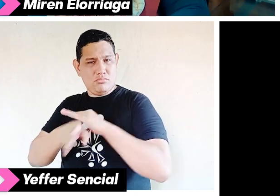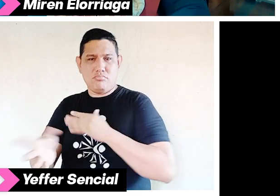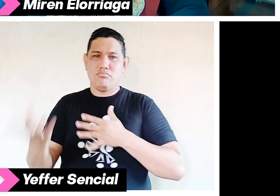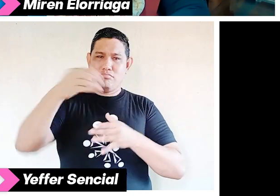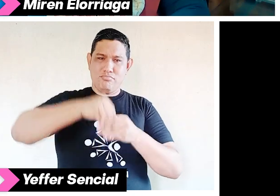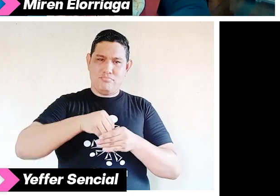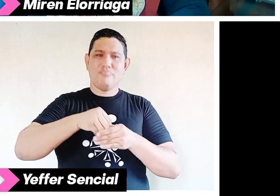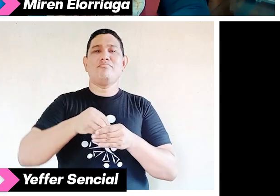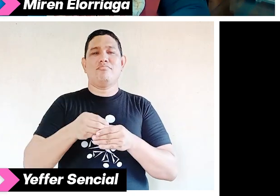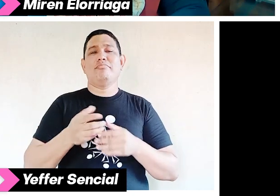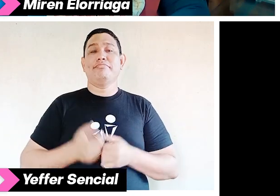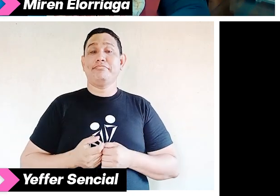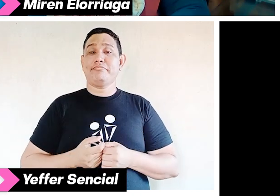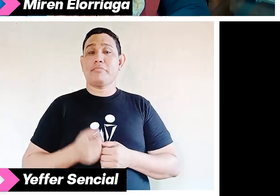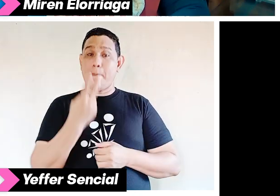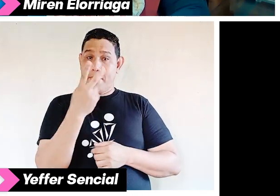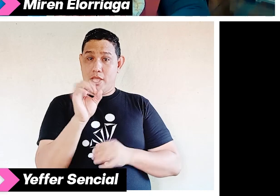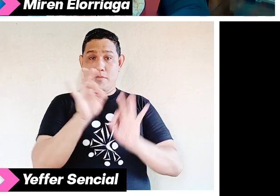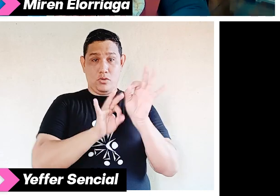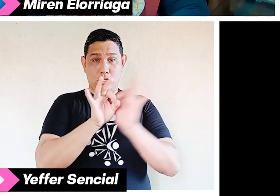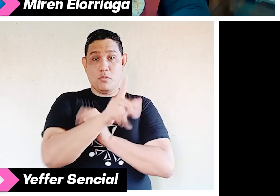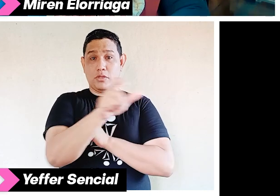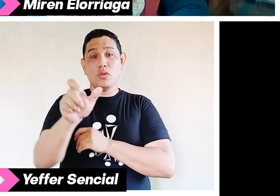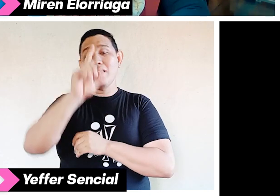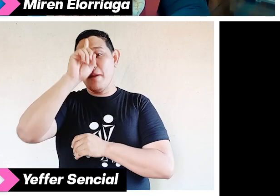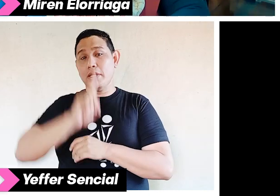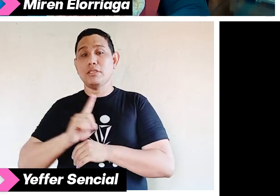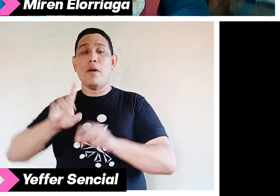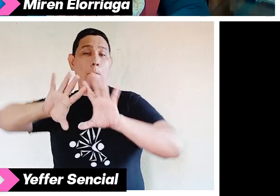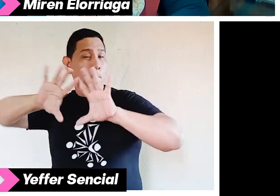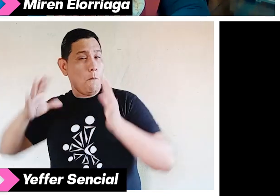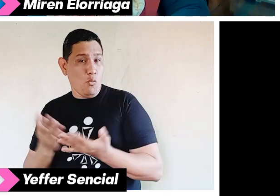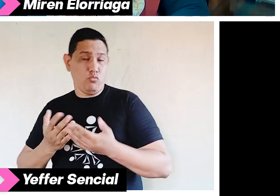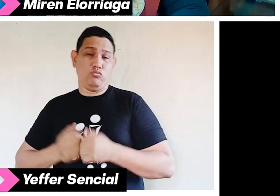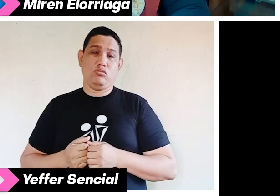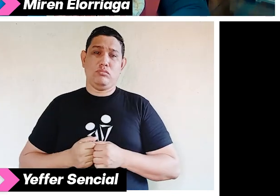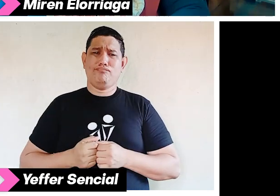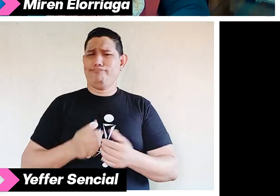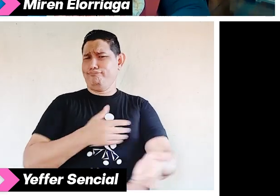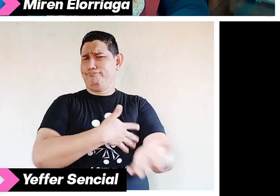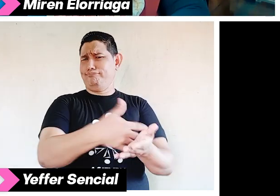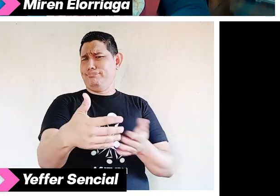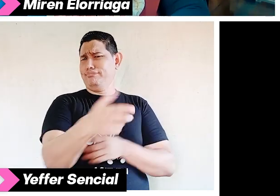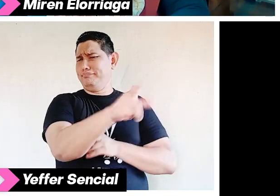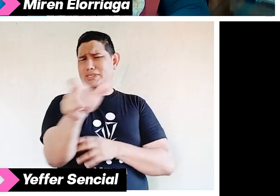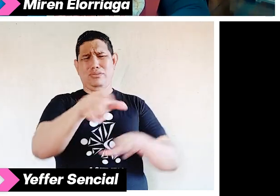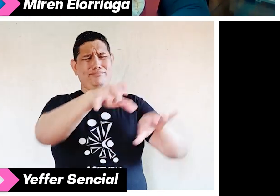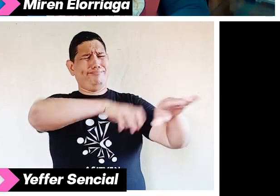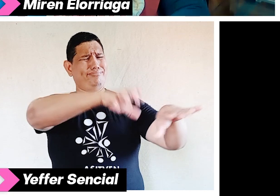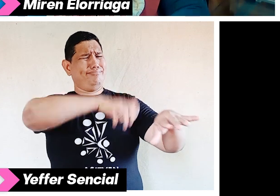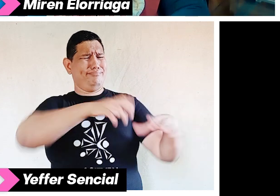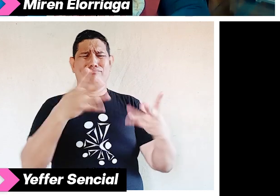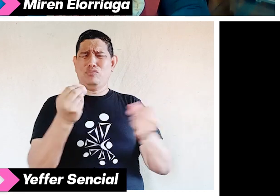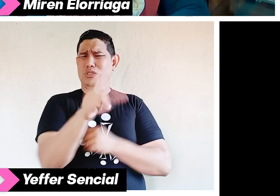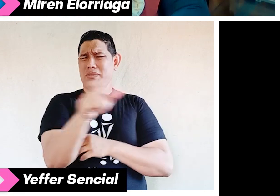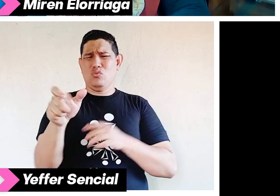Hay un 20% de personas con discapacidad en el mundo, de la población, estamos hablando de millones de personas, o cientos de millones de personas